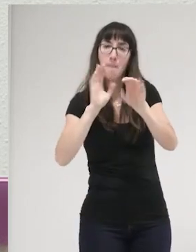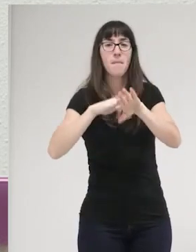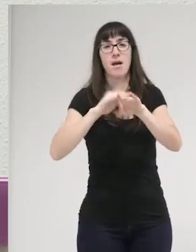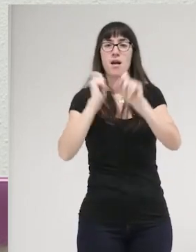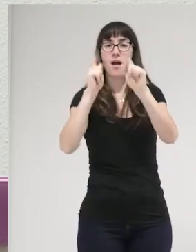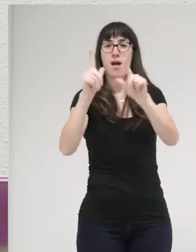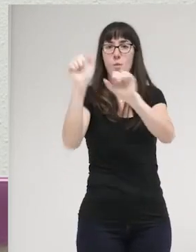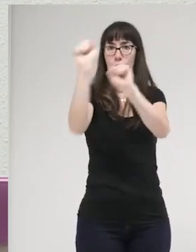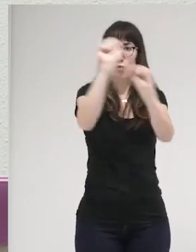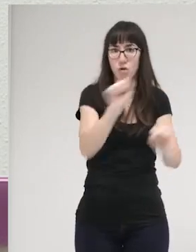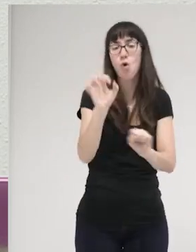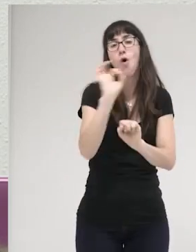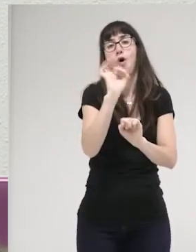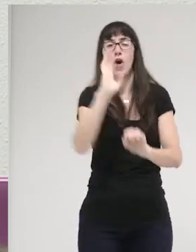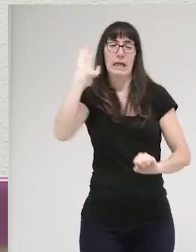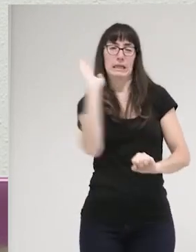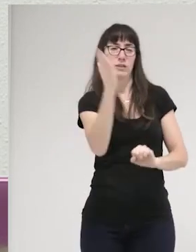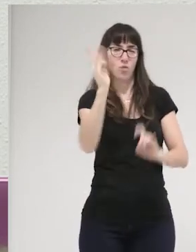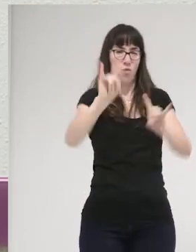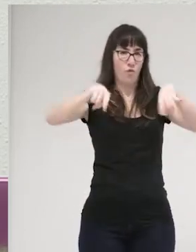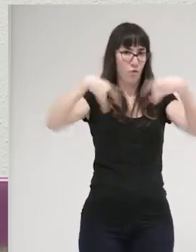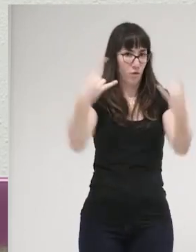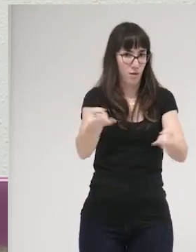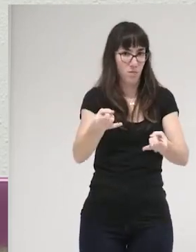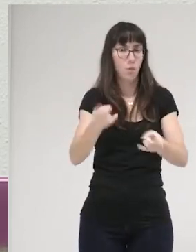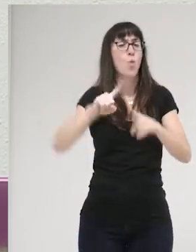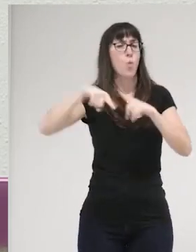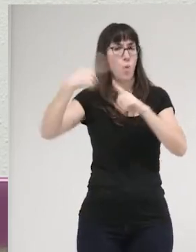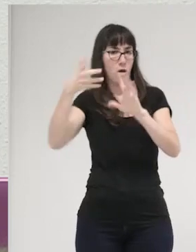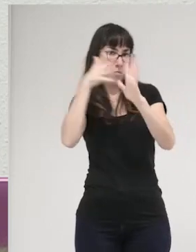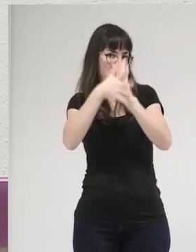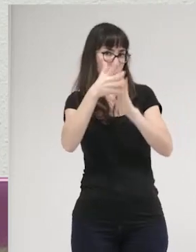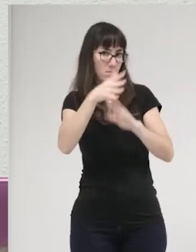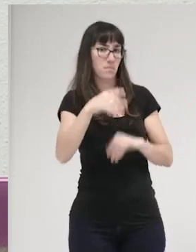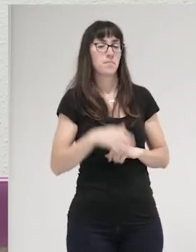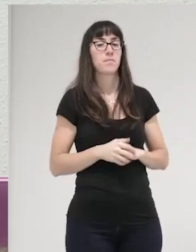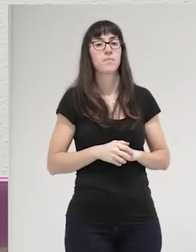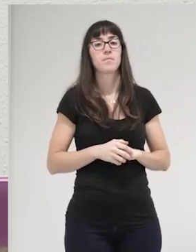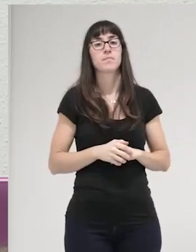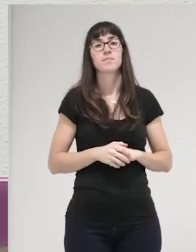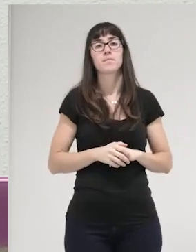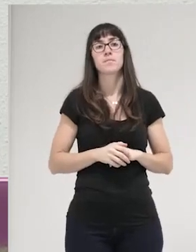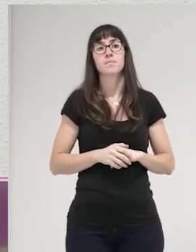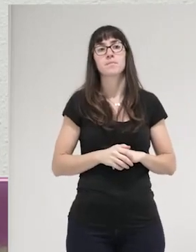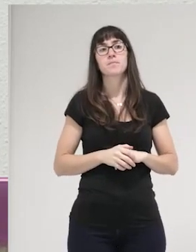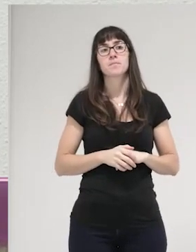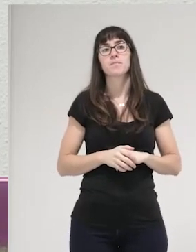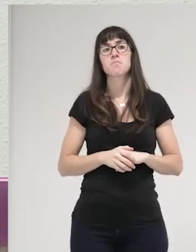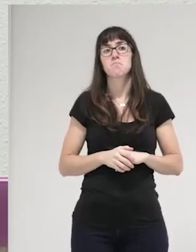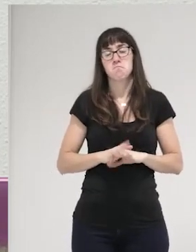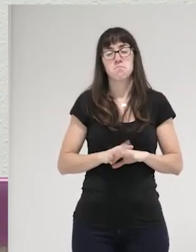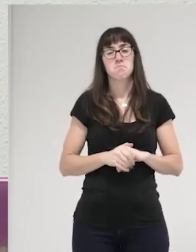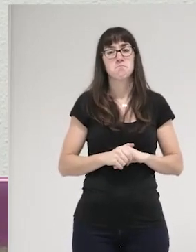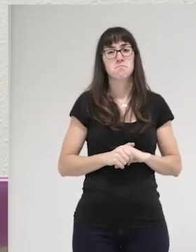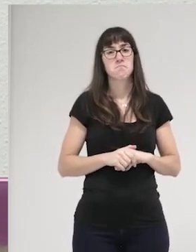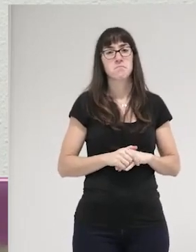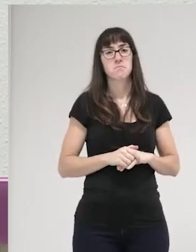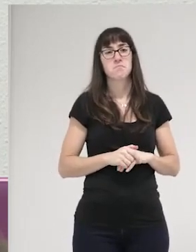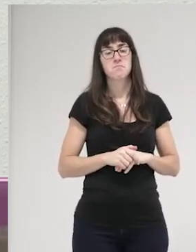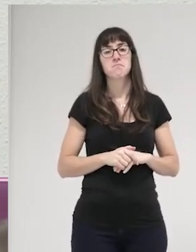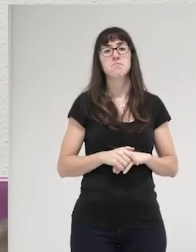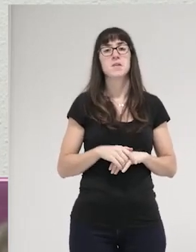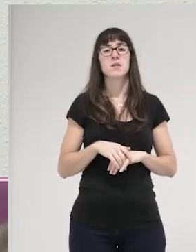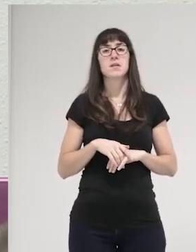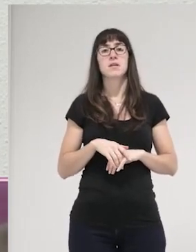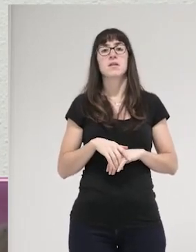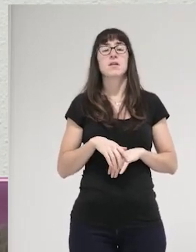favorecer el castigo y ahora vamos a ver en qué consiste eso. Principalmente a ver si esto va